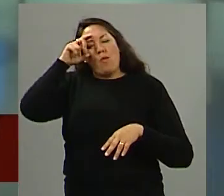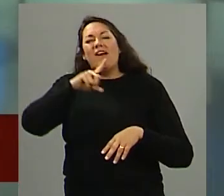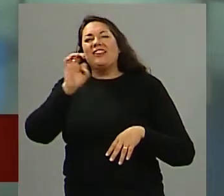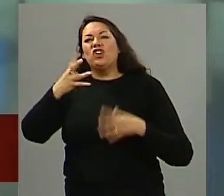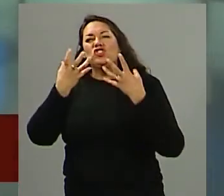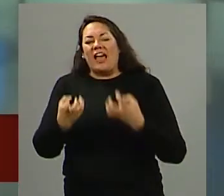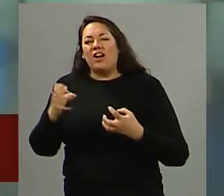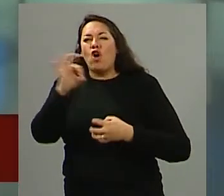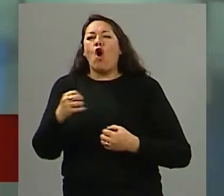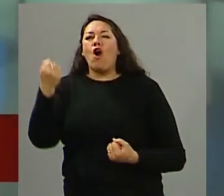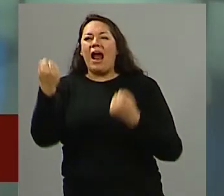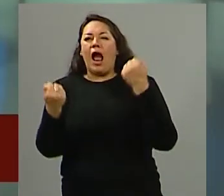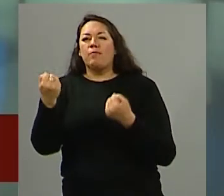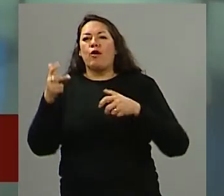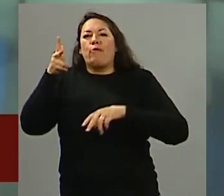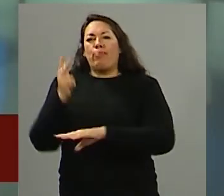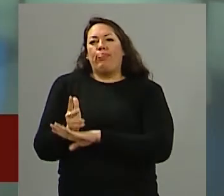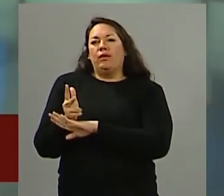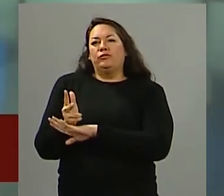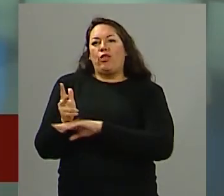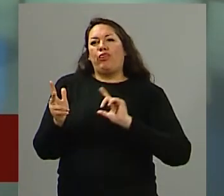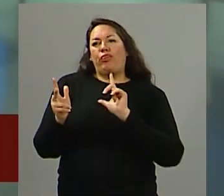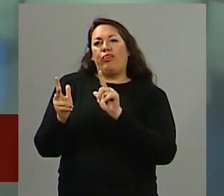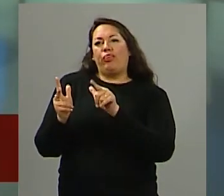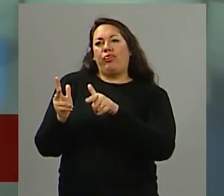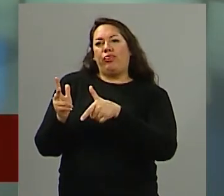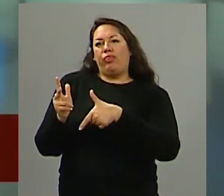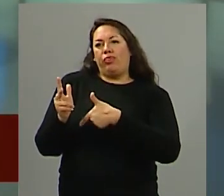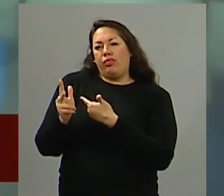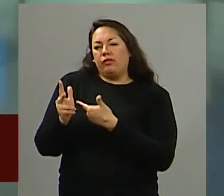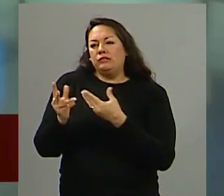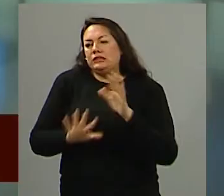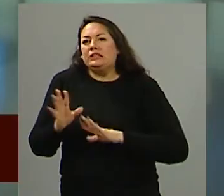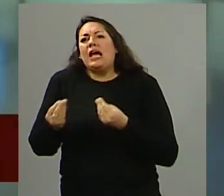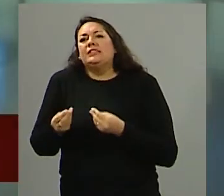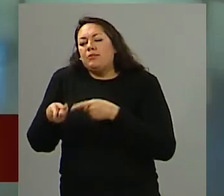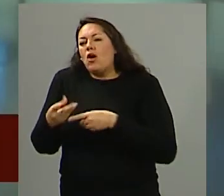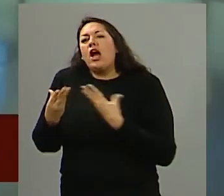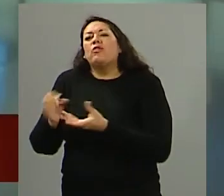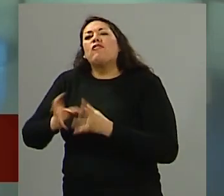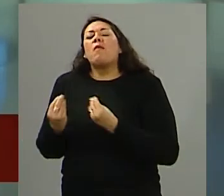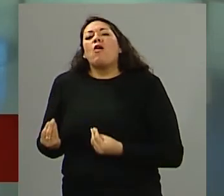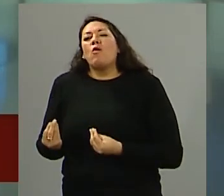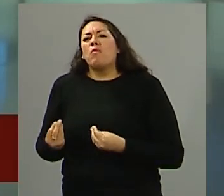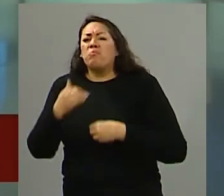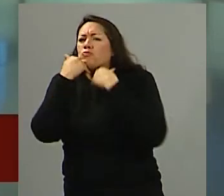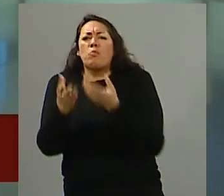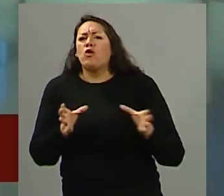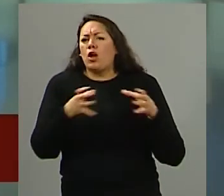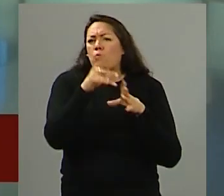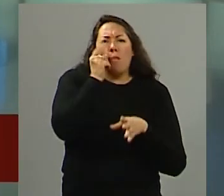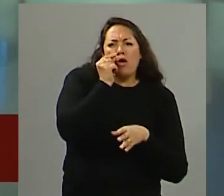camioneros que tienen que padecer mucho tiempo este año ha sido histórico la cantidad de días que ha estado cerrado el paso y eso genera